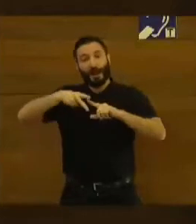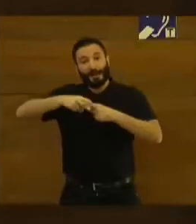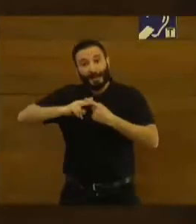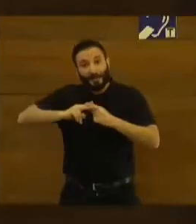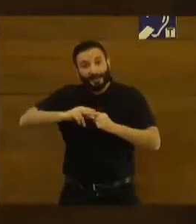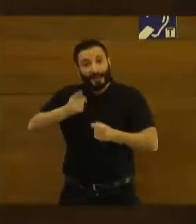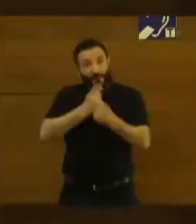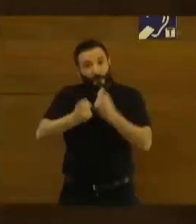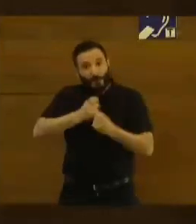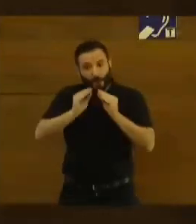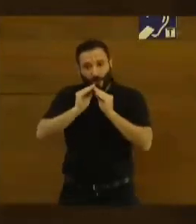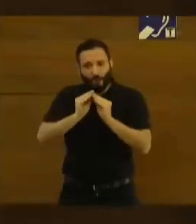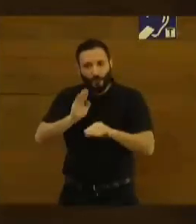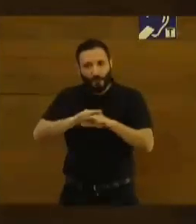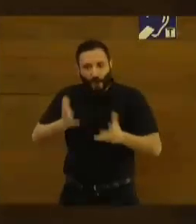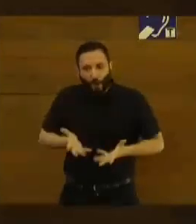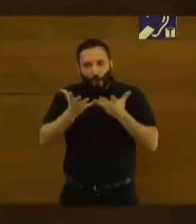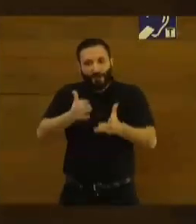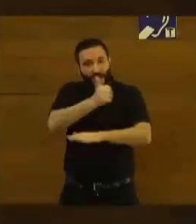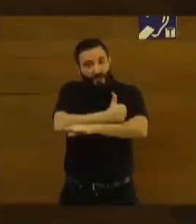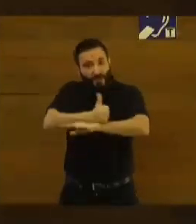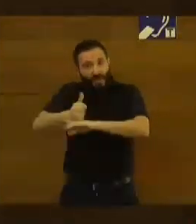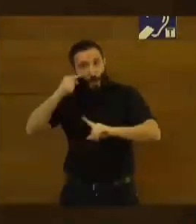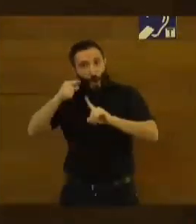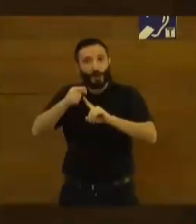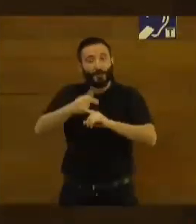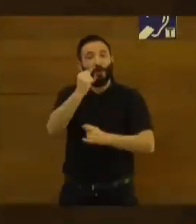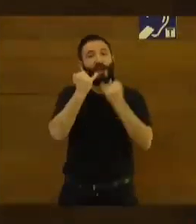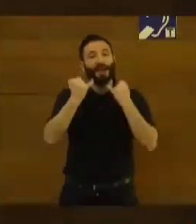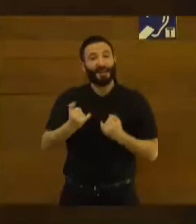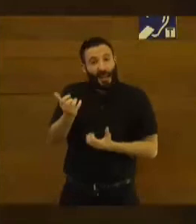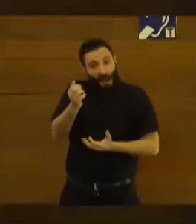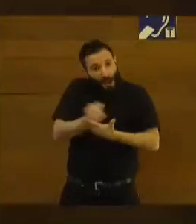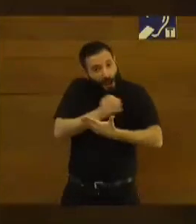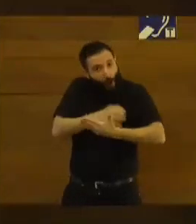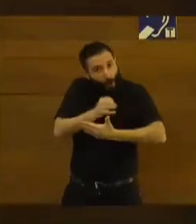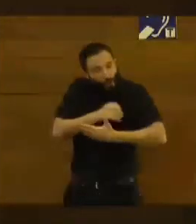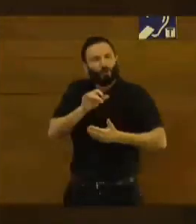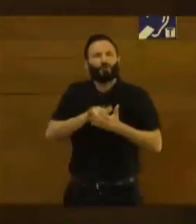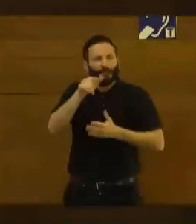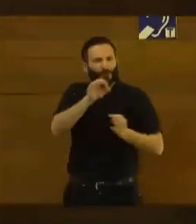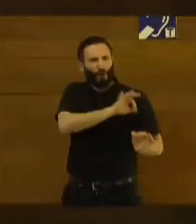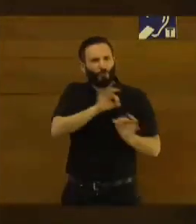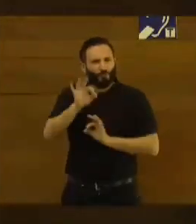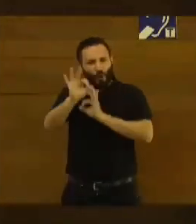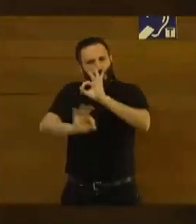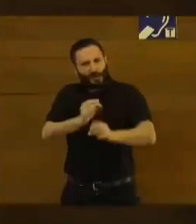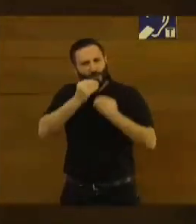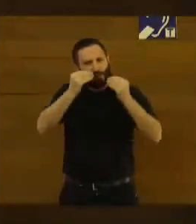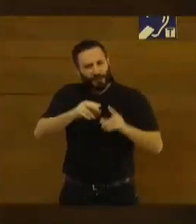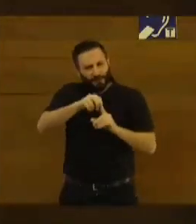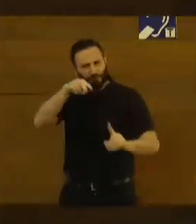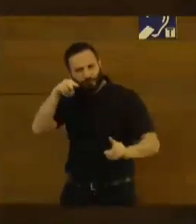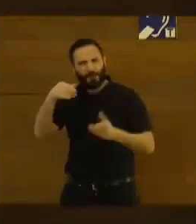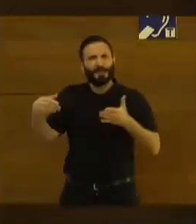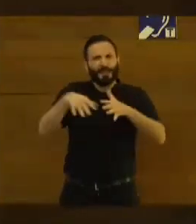información al servicio de los ciudadanos para el ahorro de energía son un claro ejemplo de capacidad de organización, de focalización, de